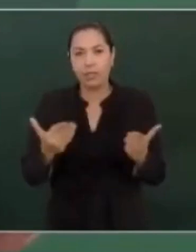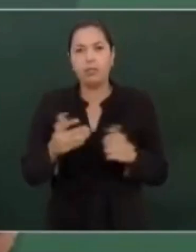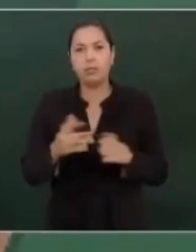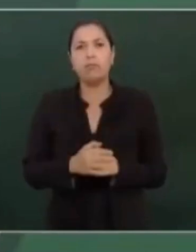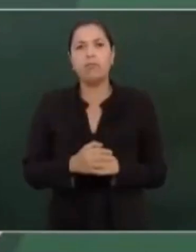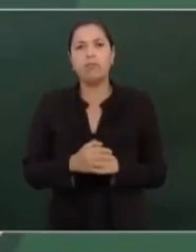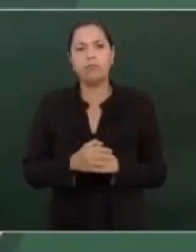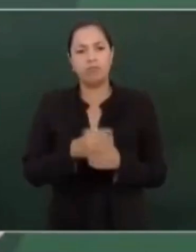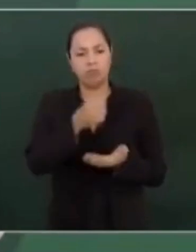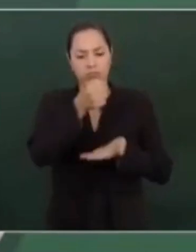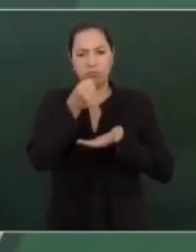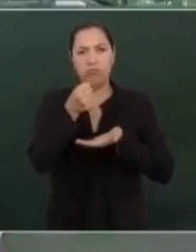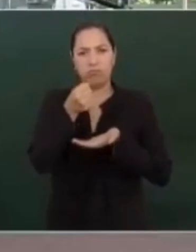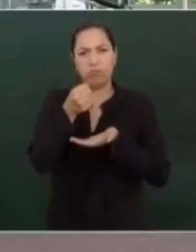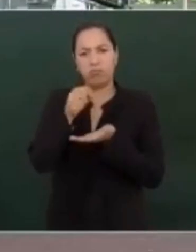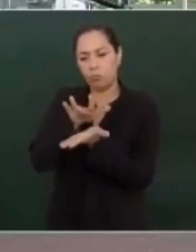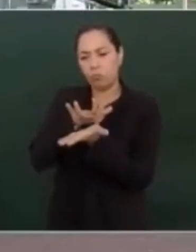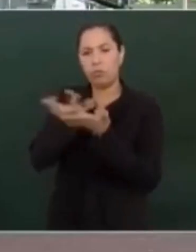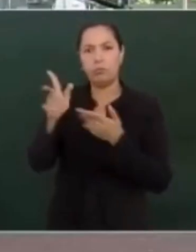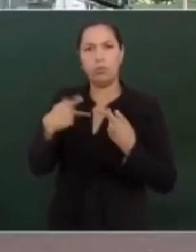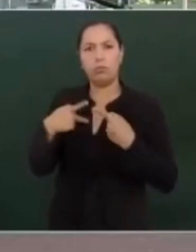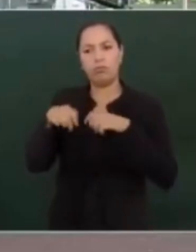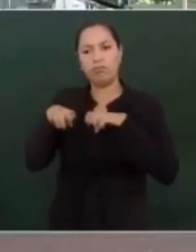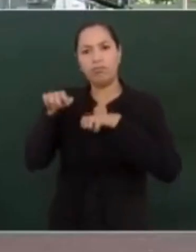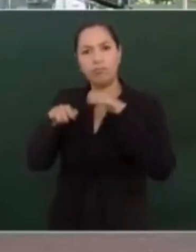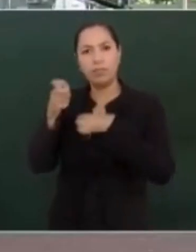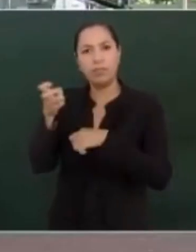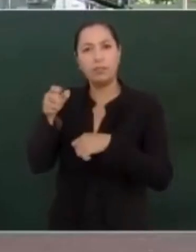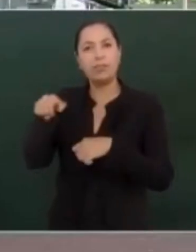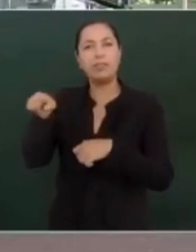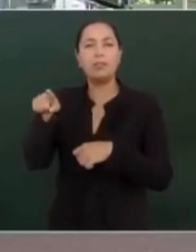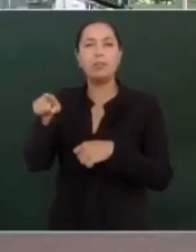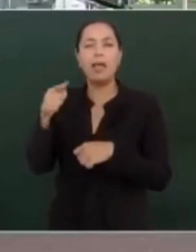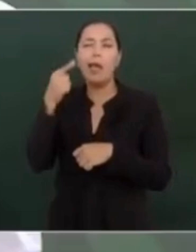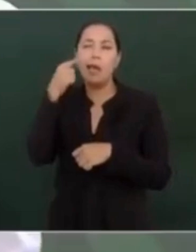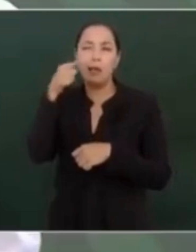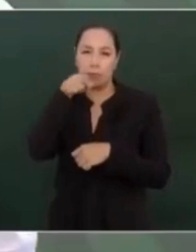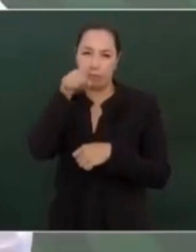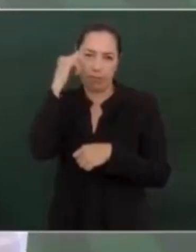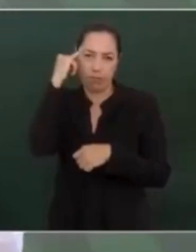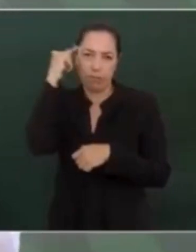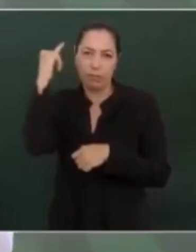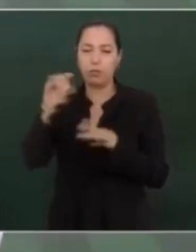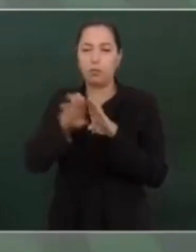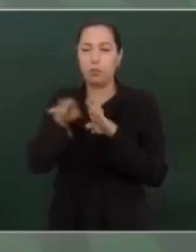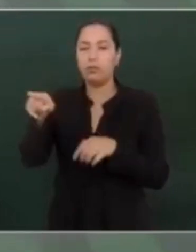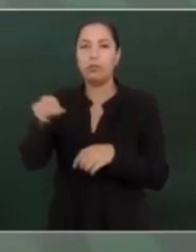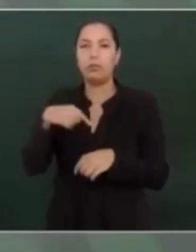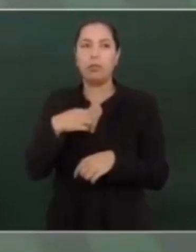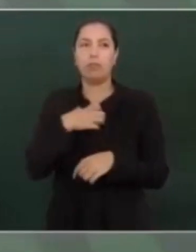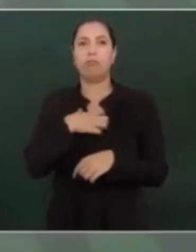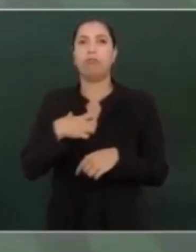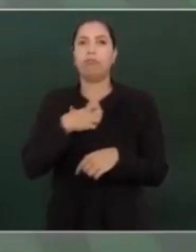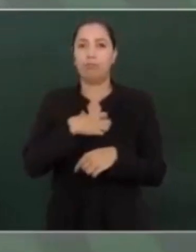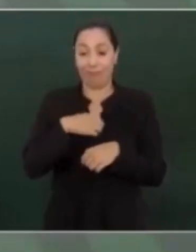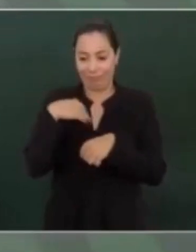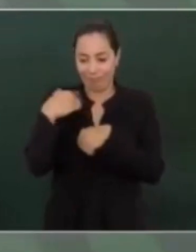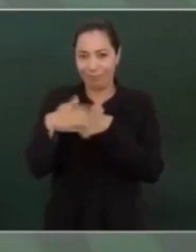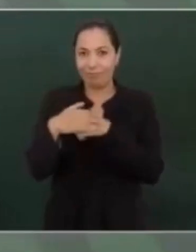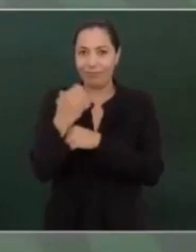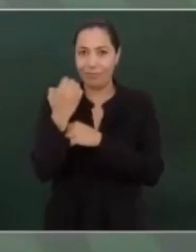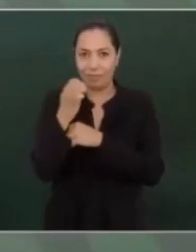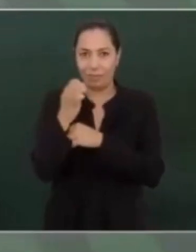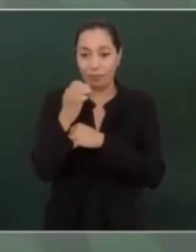para los adultos mayores. Imagínense la gran satisfacción de que ya en enero todos los